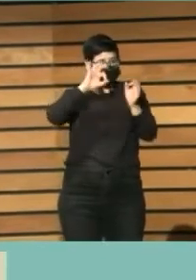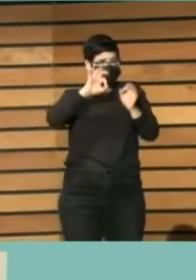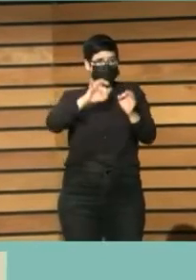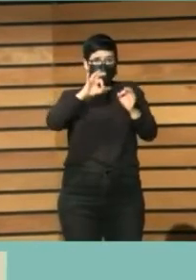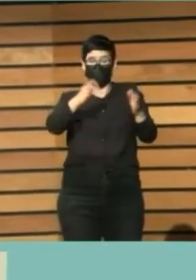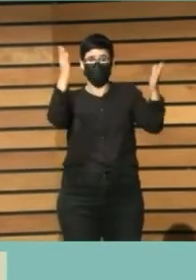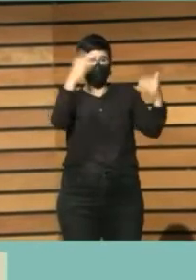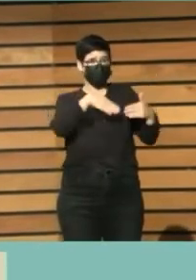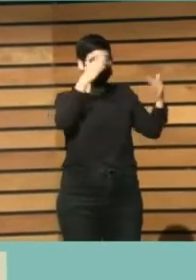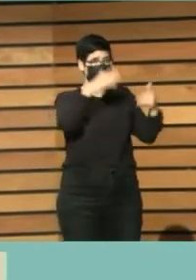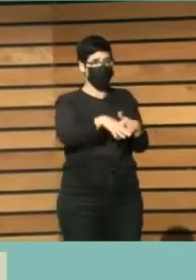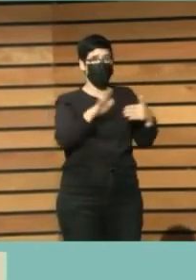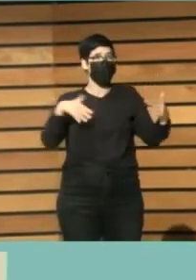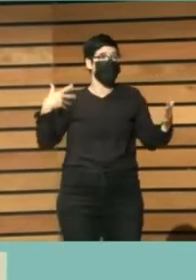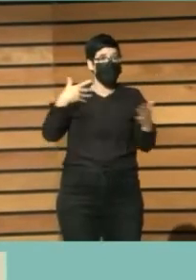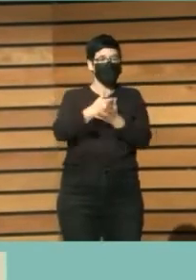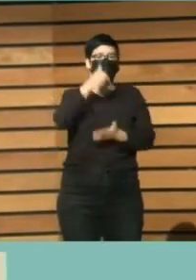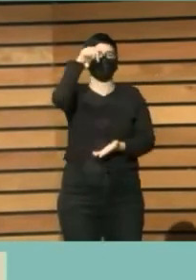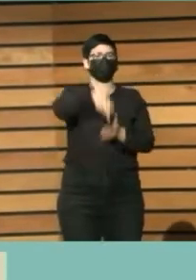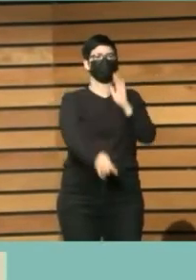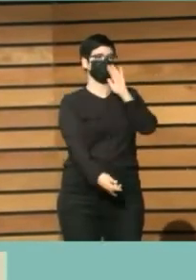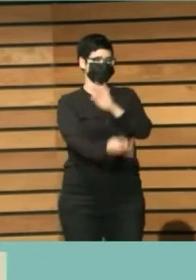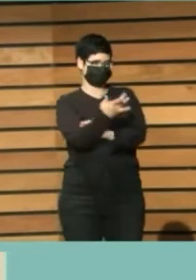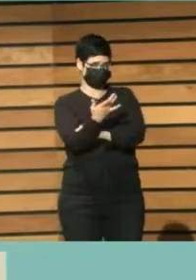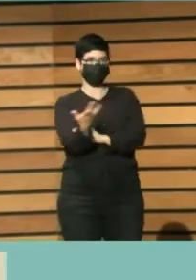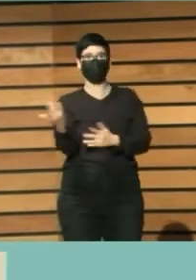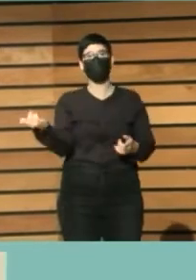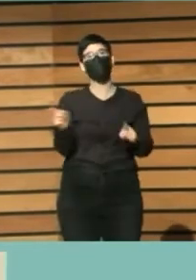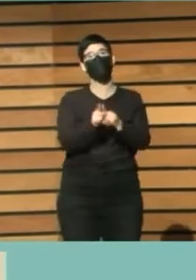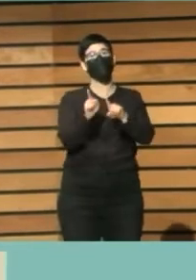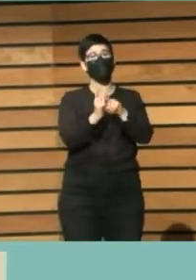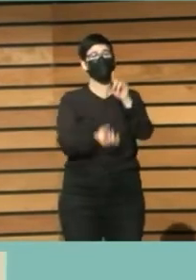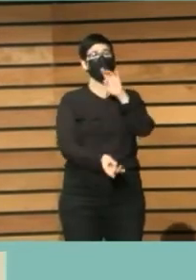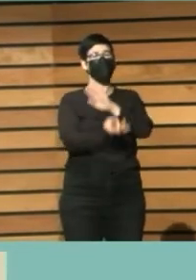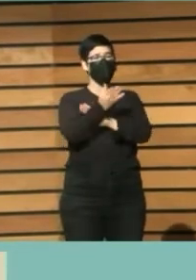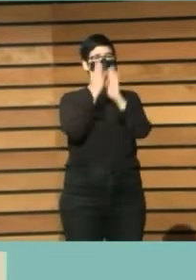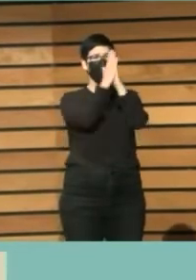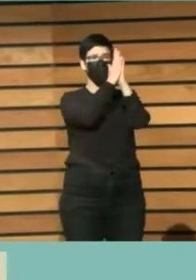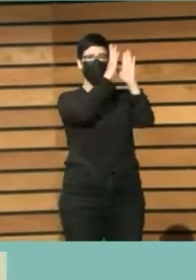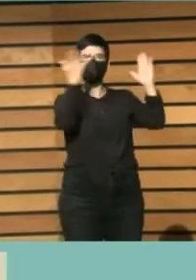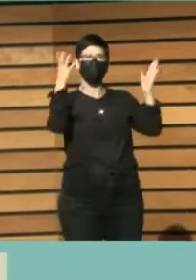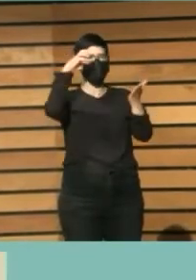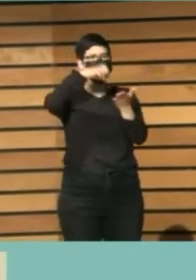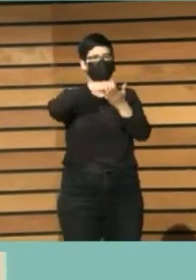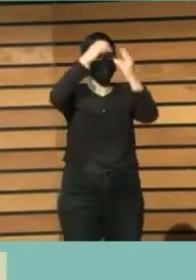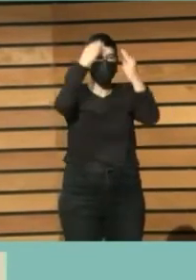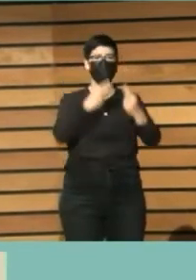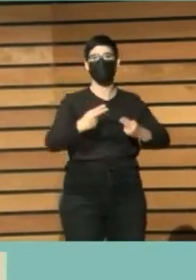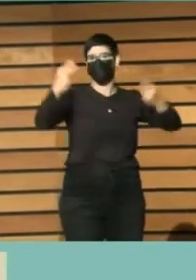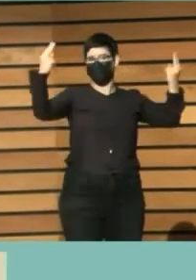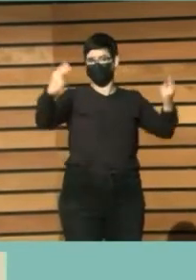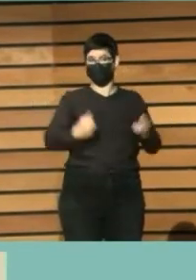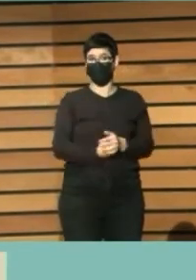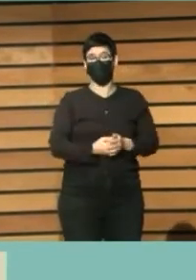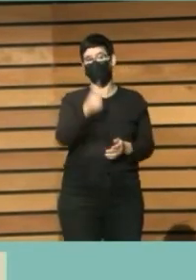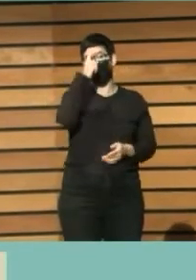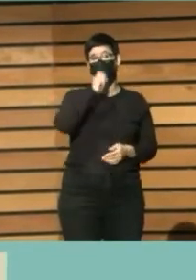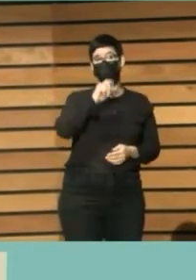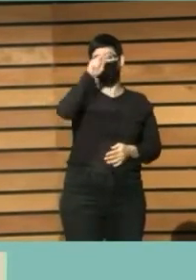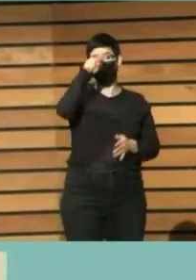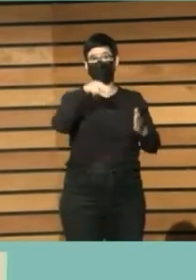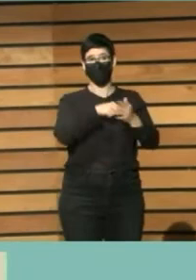existía. Nació además como una biblioteca pública. Pero en el año 18